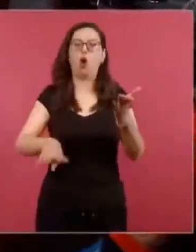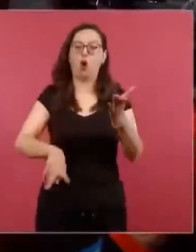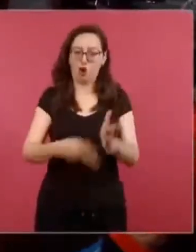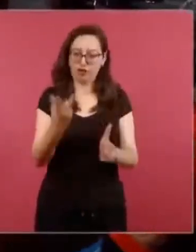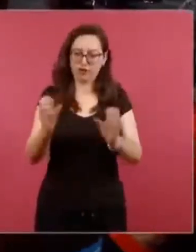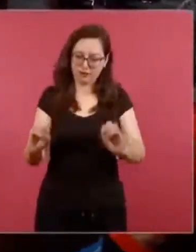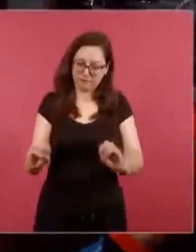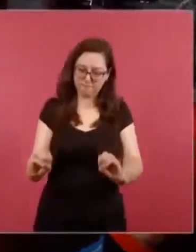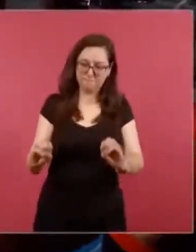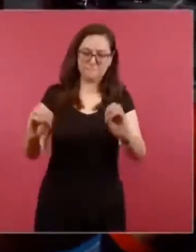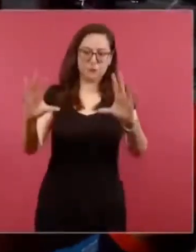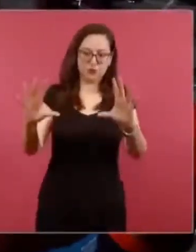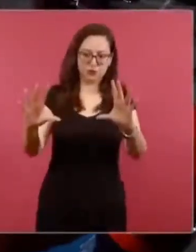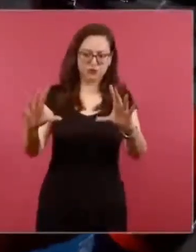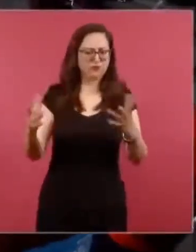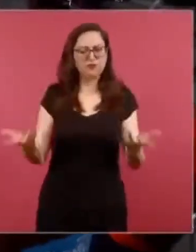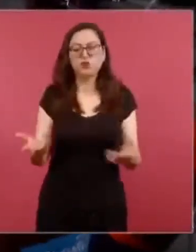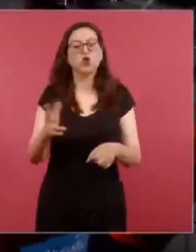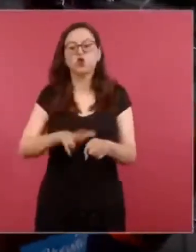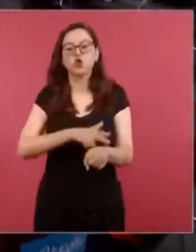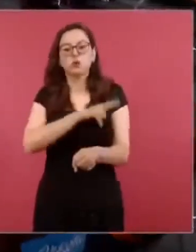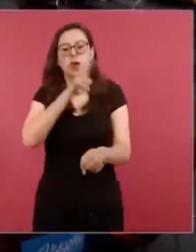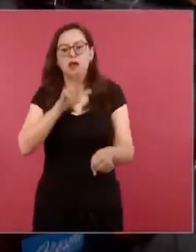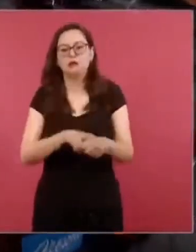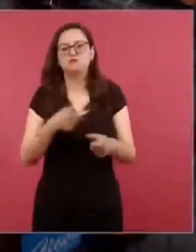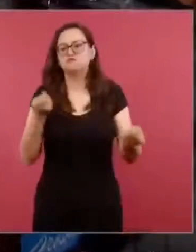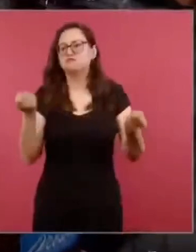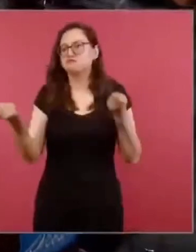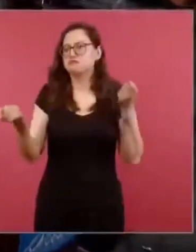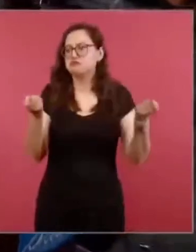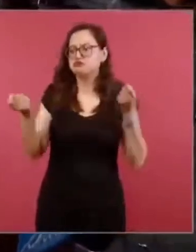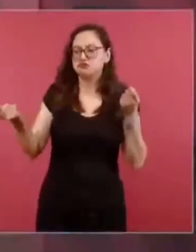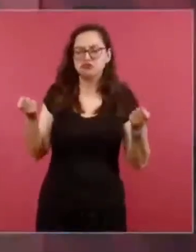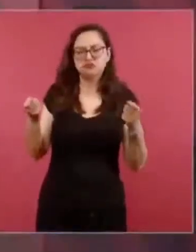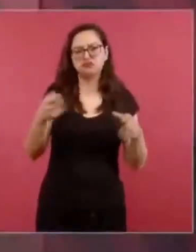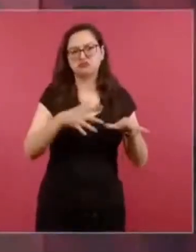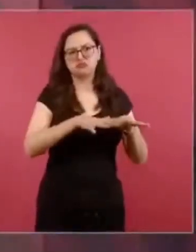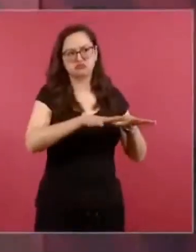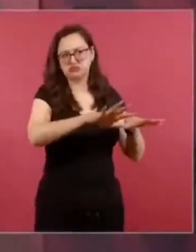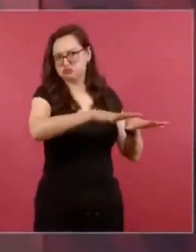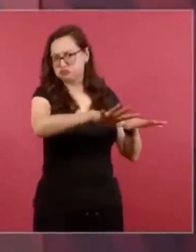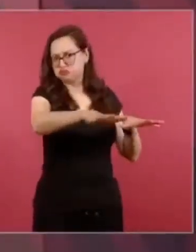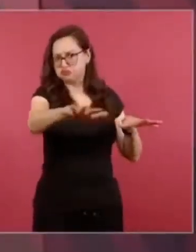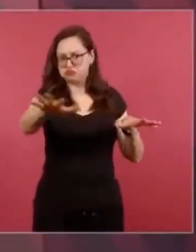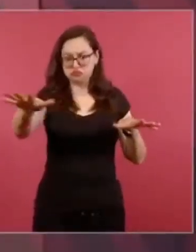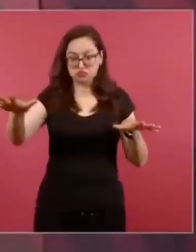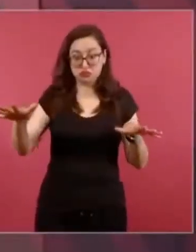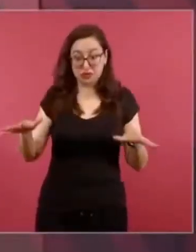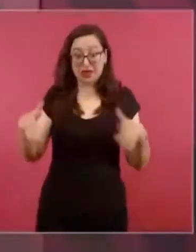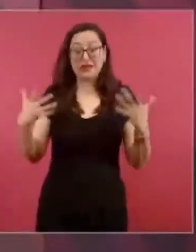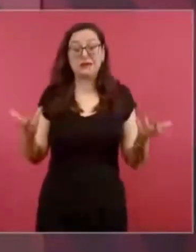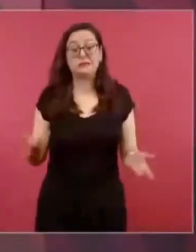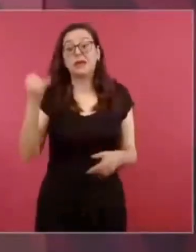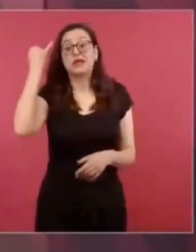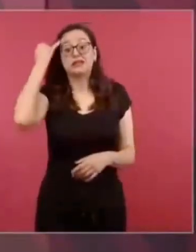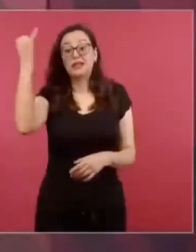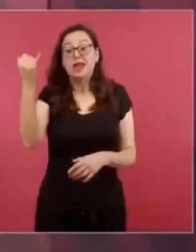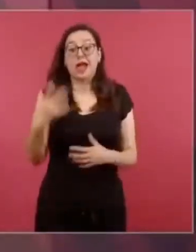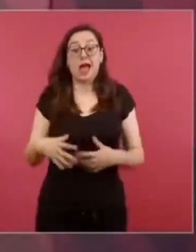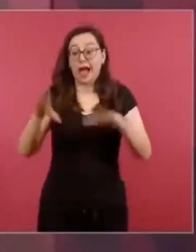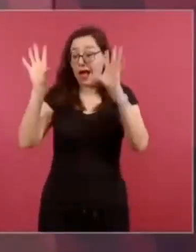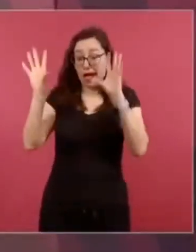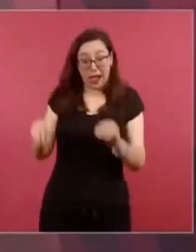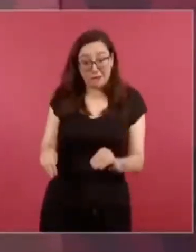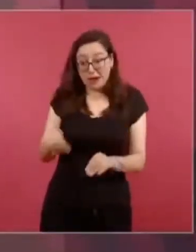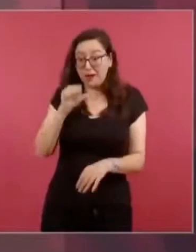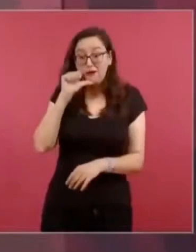que se regule y se evite que se